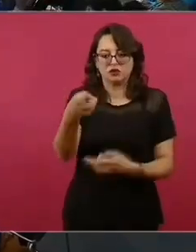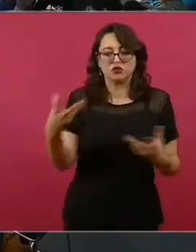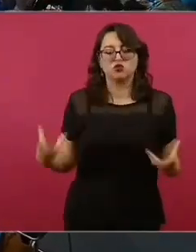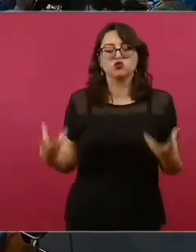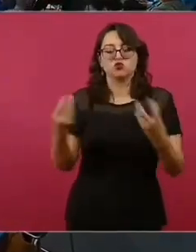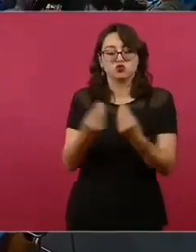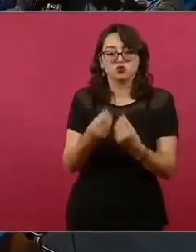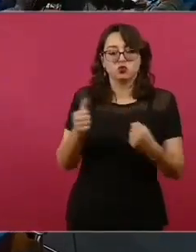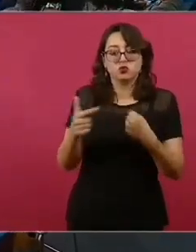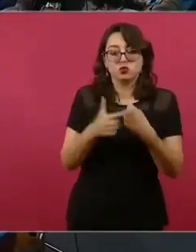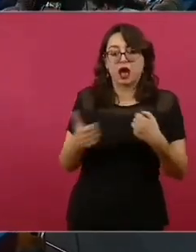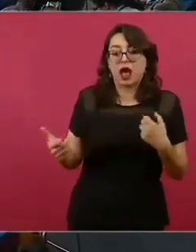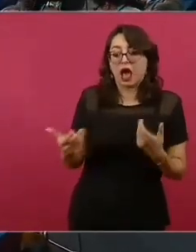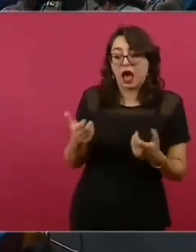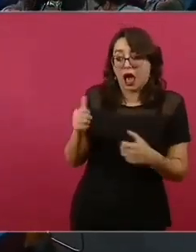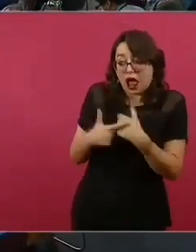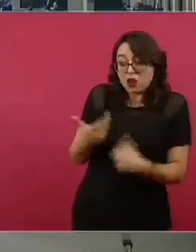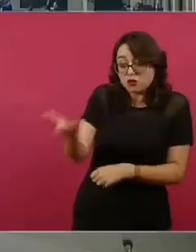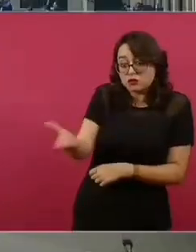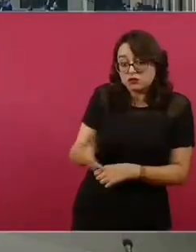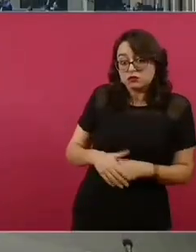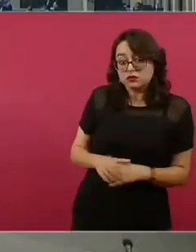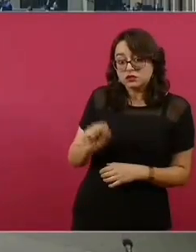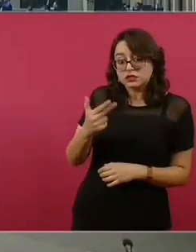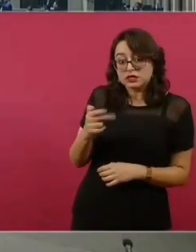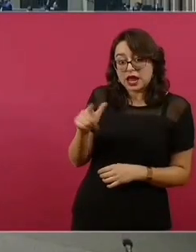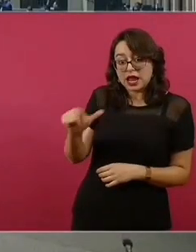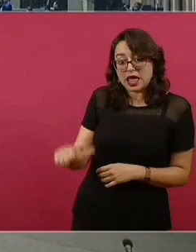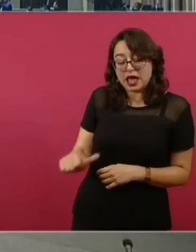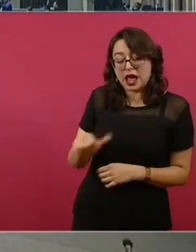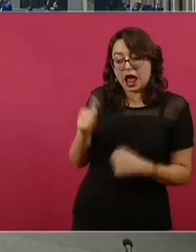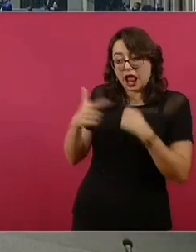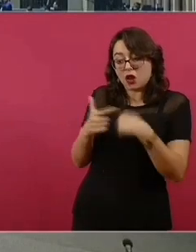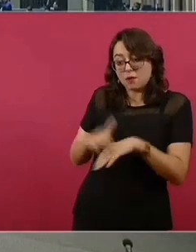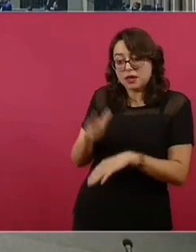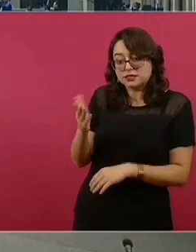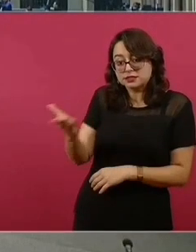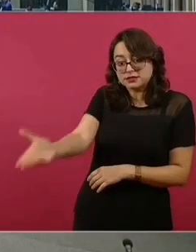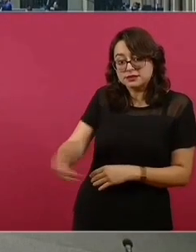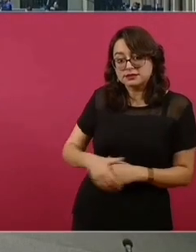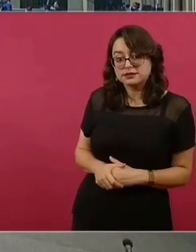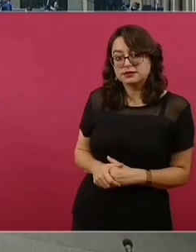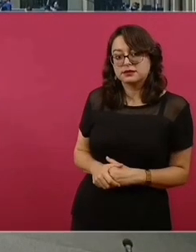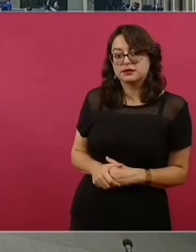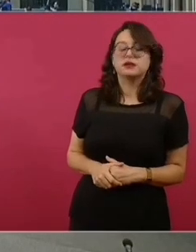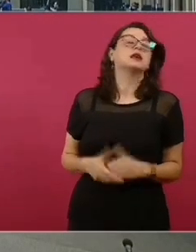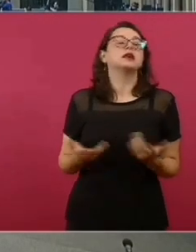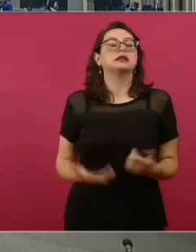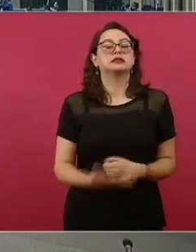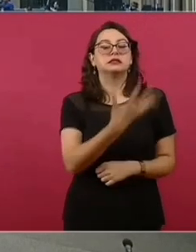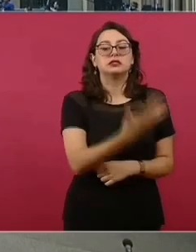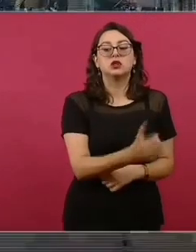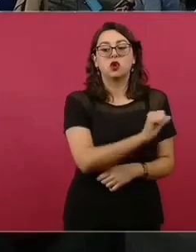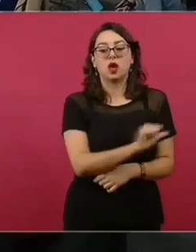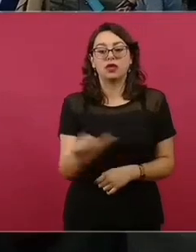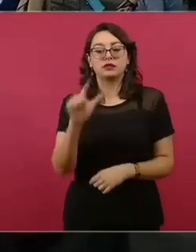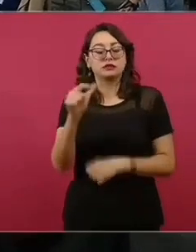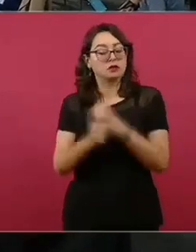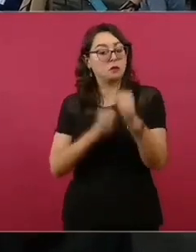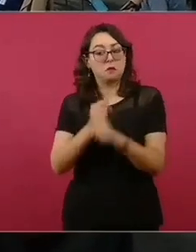¿Alguna cosa más, Shaila? Ya por el momento. Ah, bueno, si se va a descartar entonces a este grupo de edad de 5, 17 años,